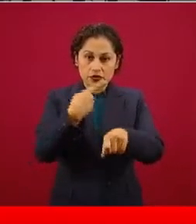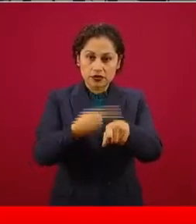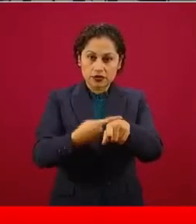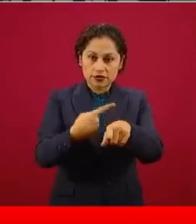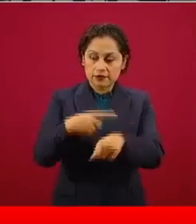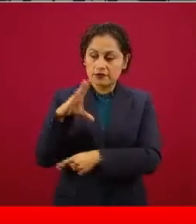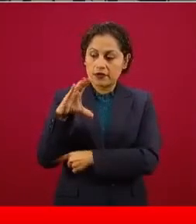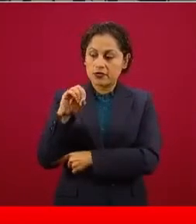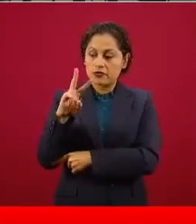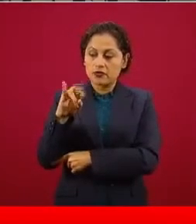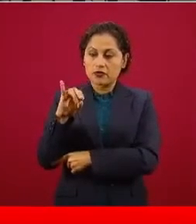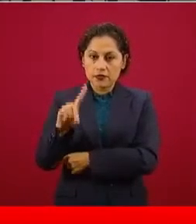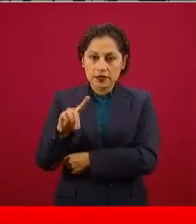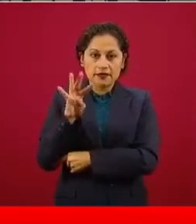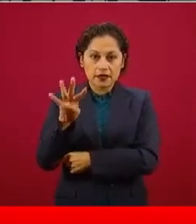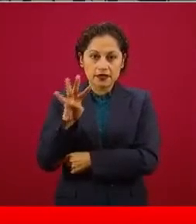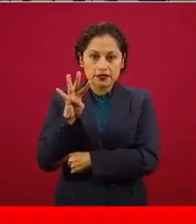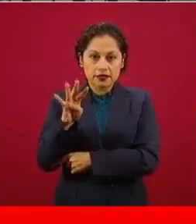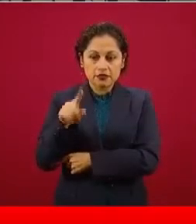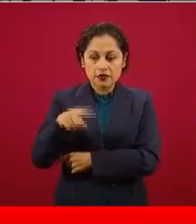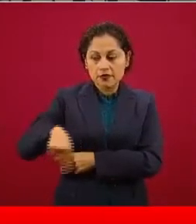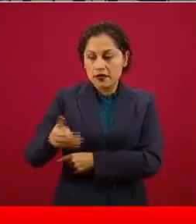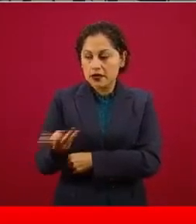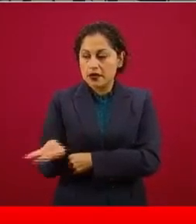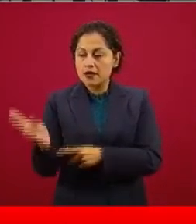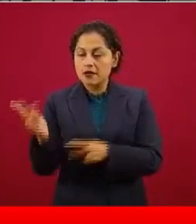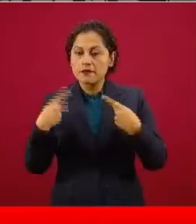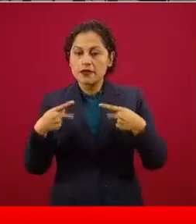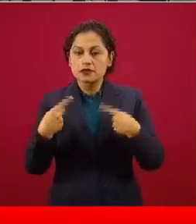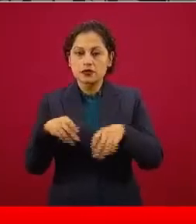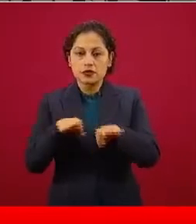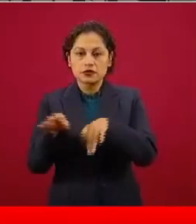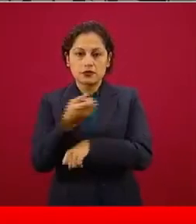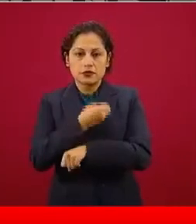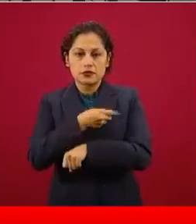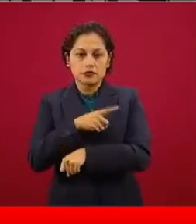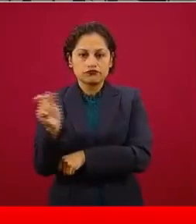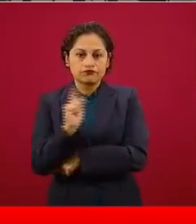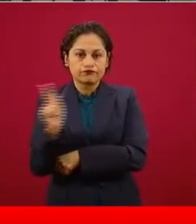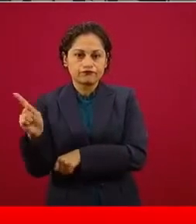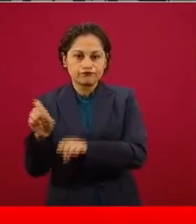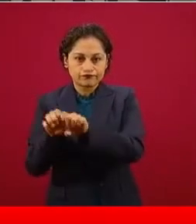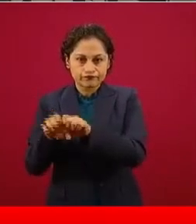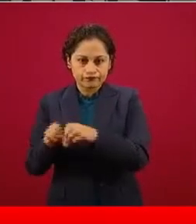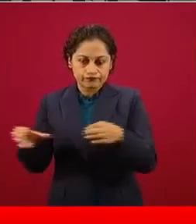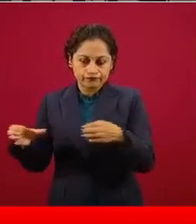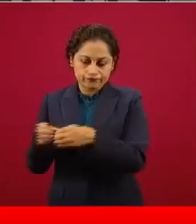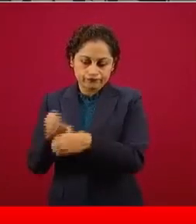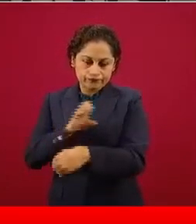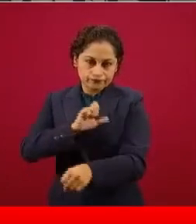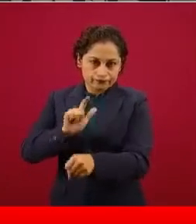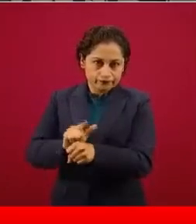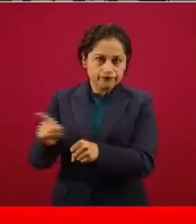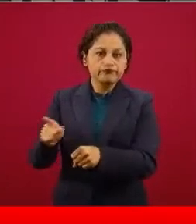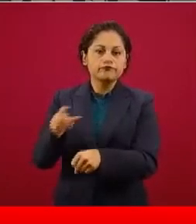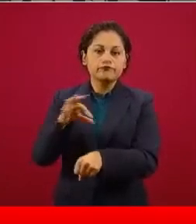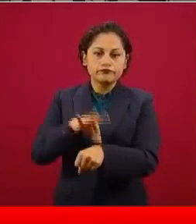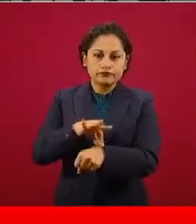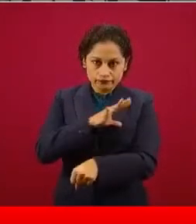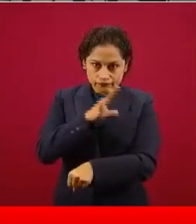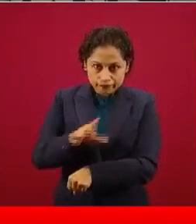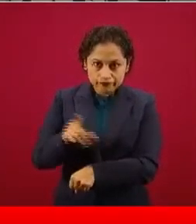atendido por un equipo profesional y multidisciplinario, compuesto por médicos especialistas, médicos generales,